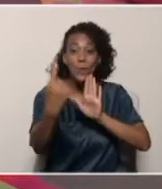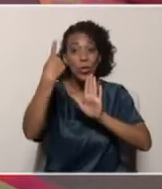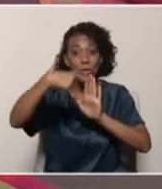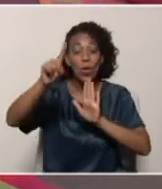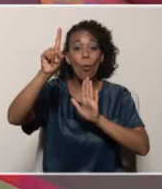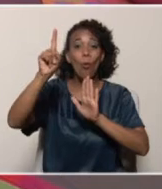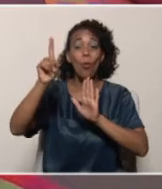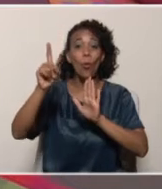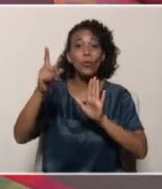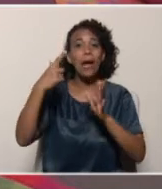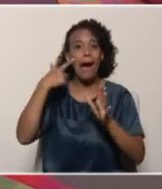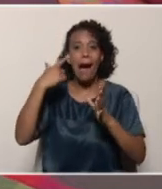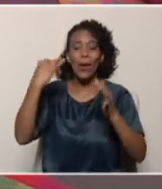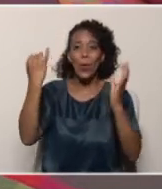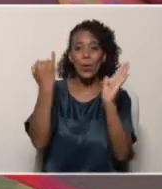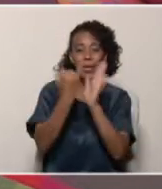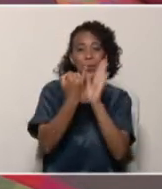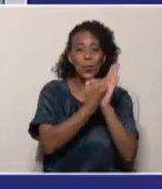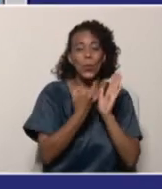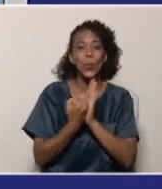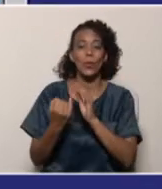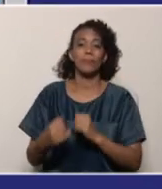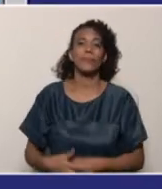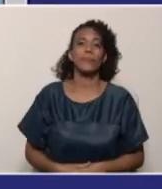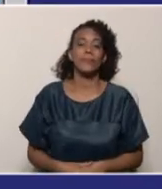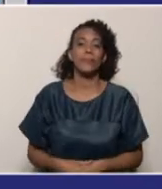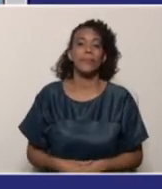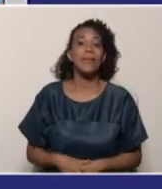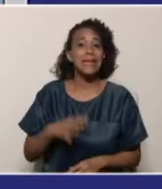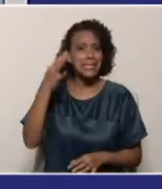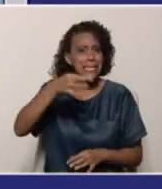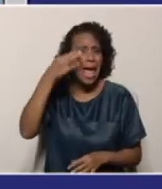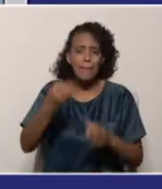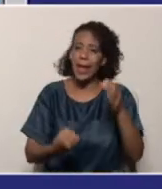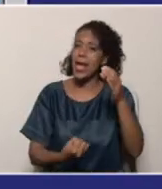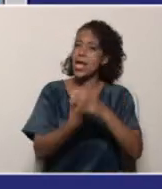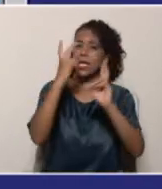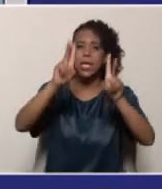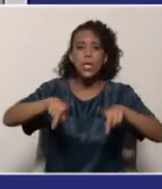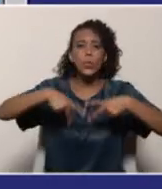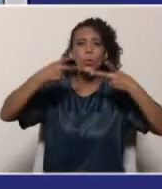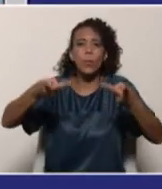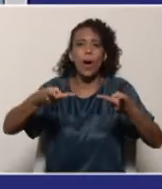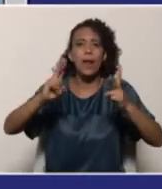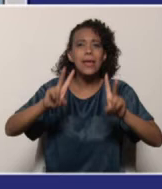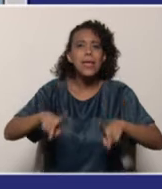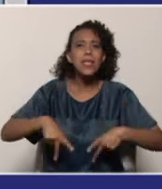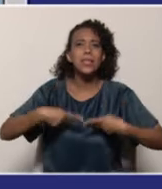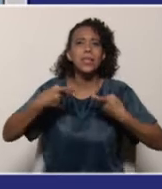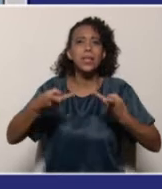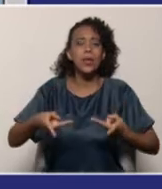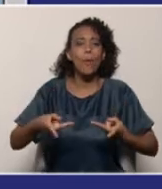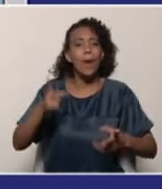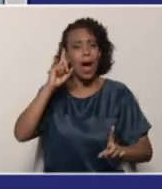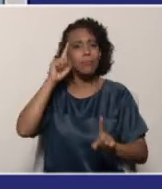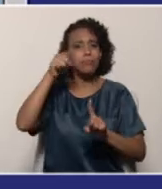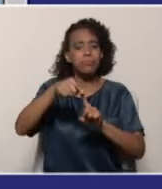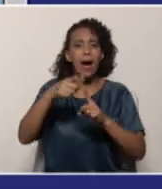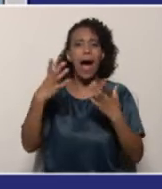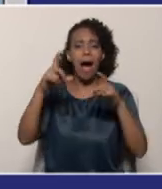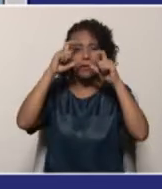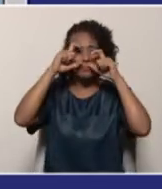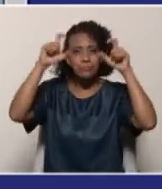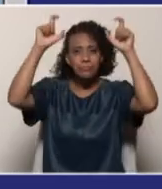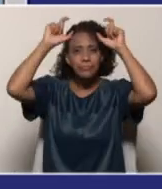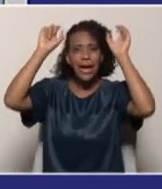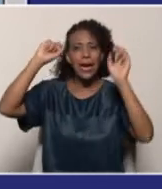de incentivo hacia otras instituciones. La idea es siempre innovar y, como ya lo dije, siempre manteniendo ese enfoque robinsoniano que es